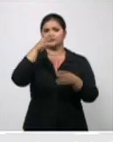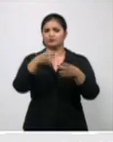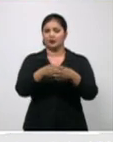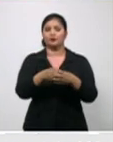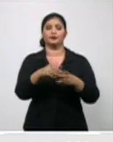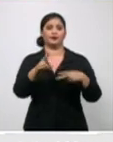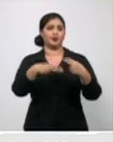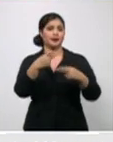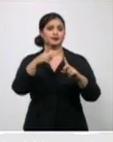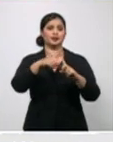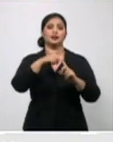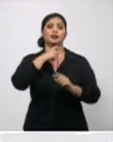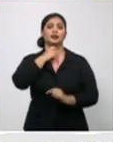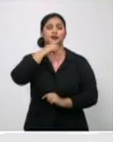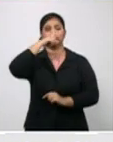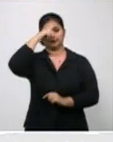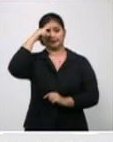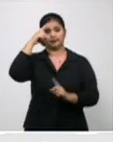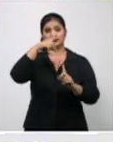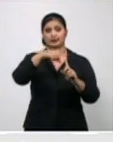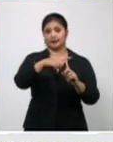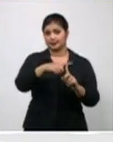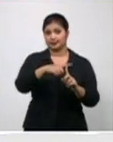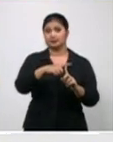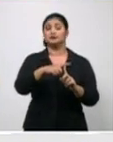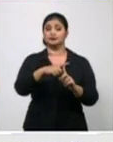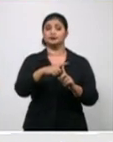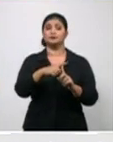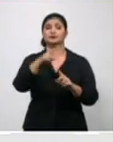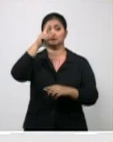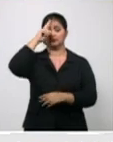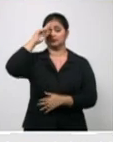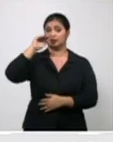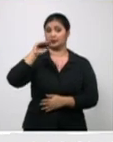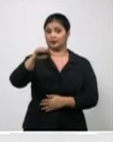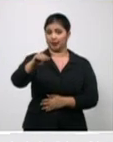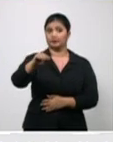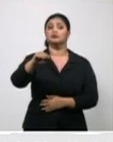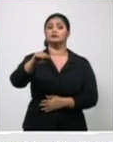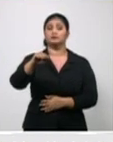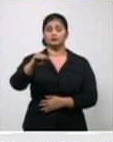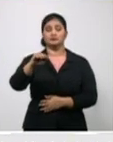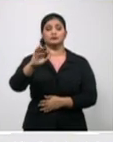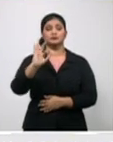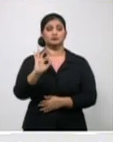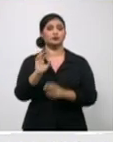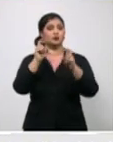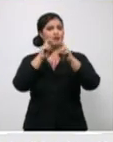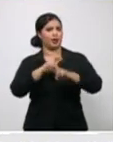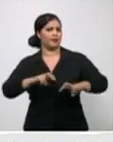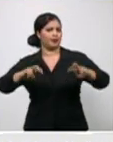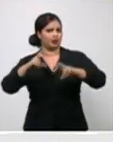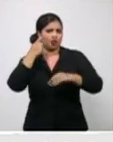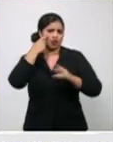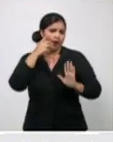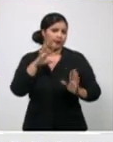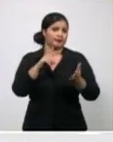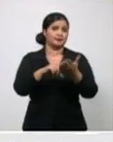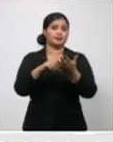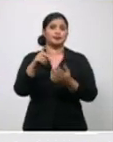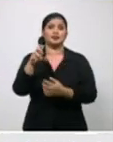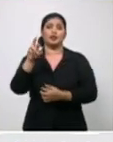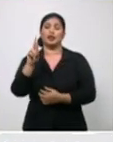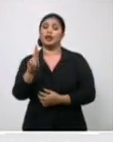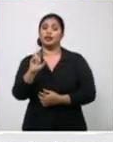ya como sospechosa y tuvo desde el principio una marcada de caimiento,